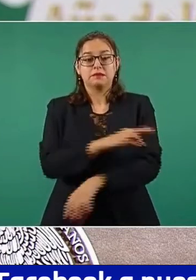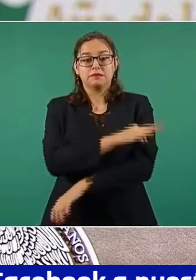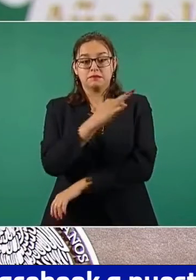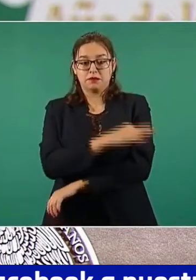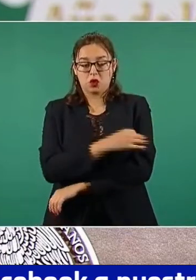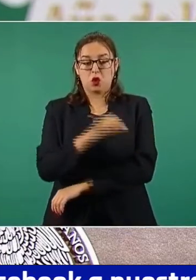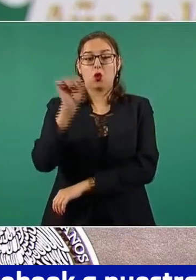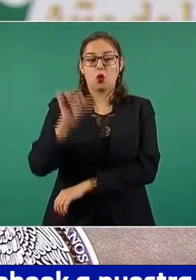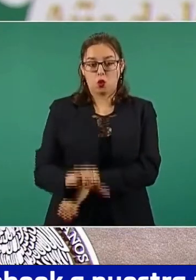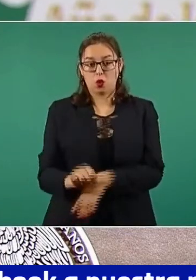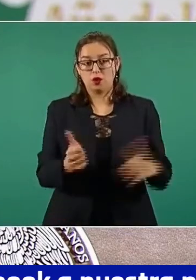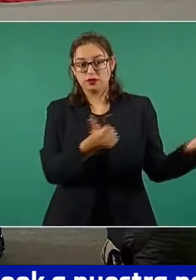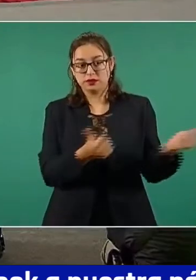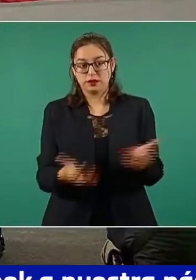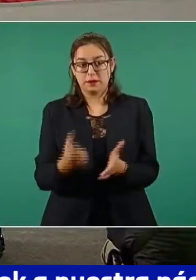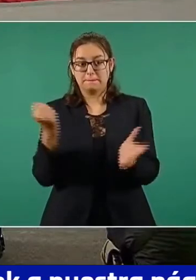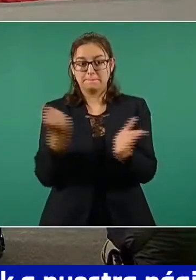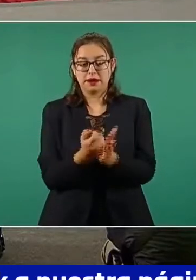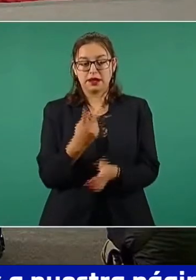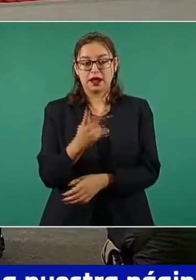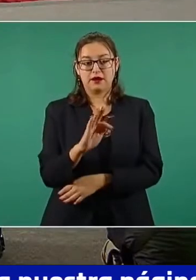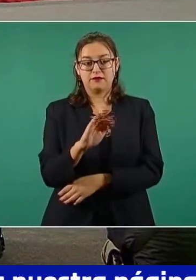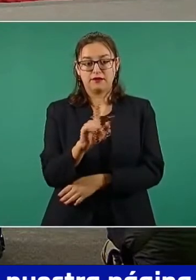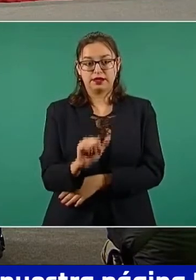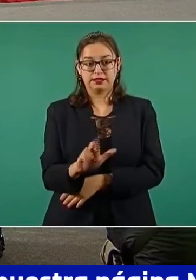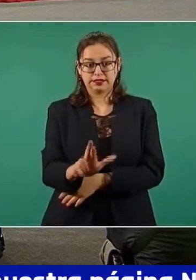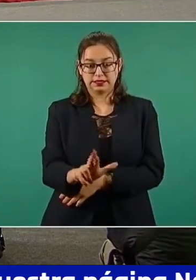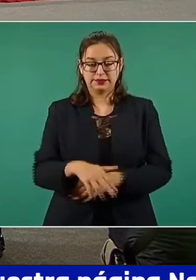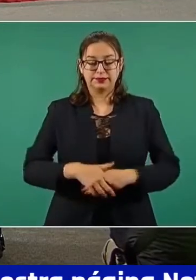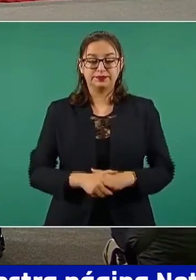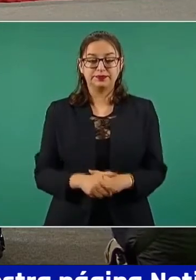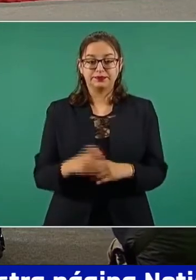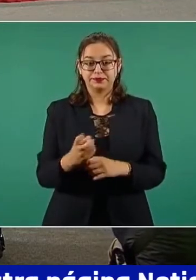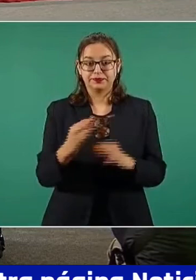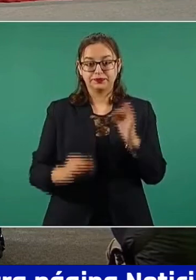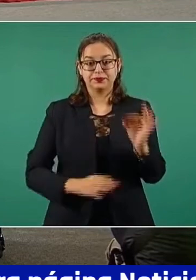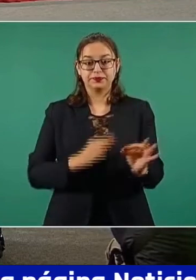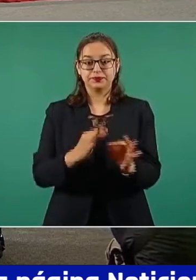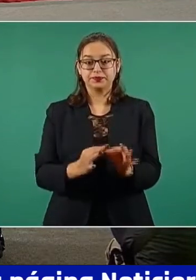embarque hoy de la vacuna Pfizer. Esto es todo, presidente.